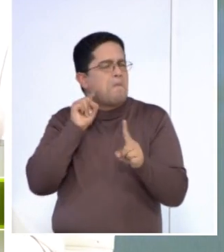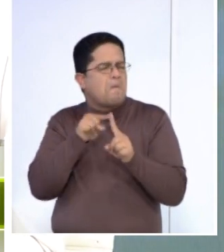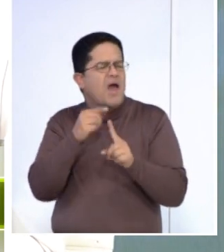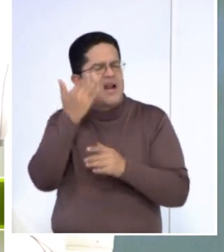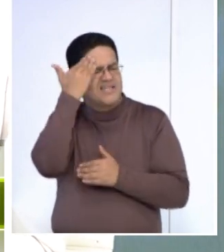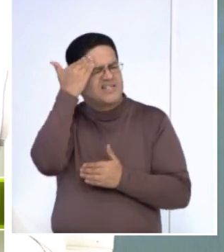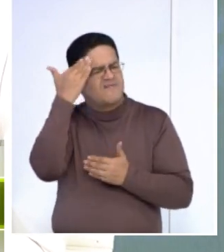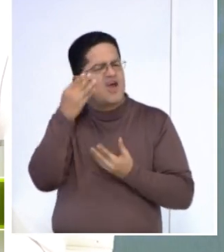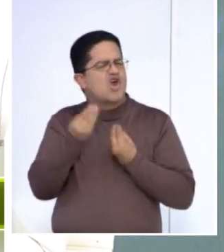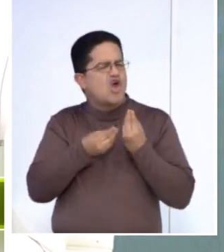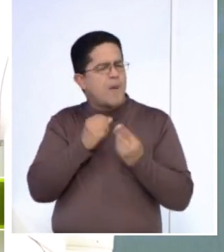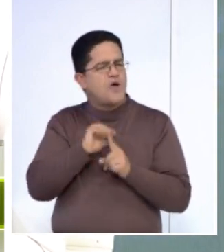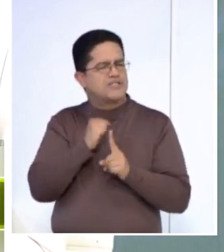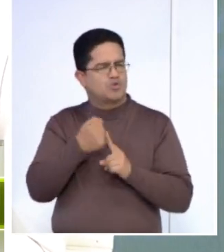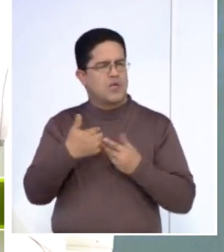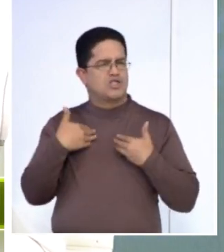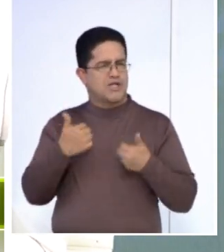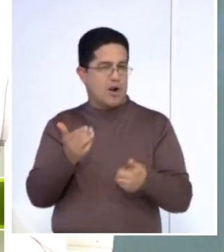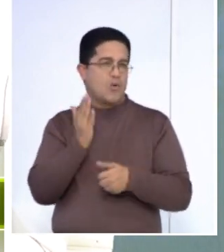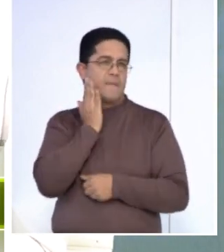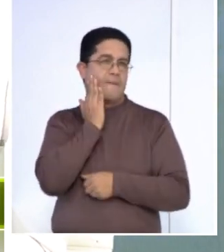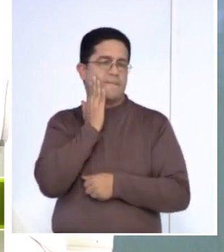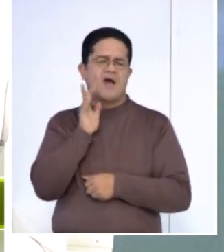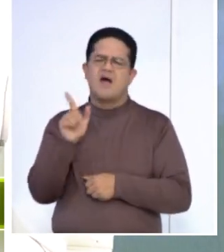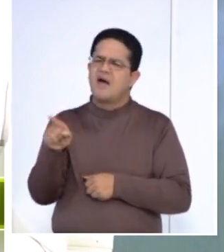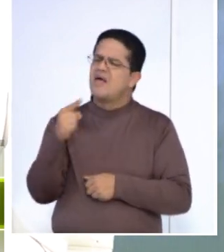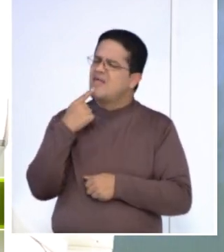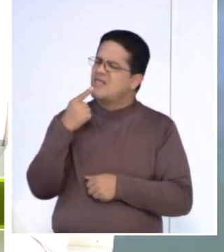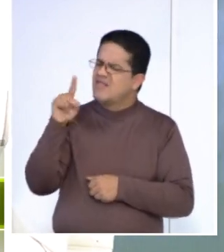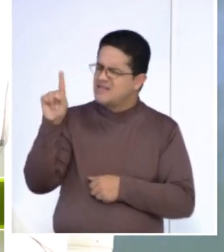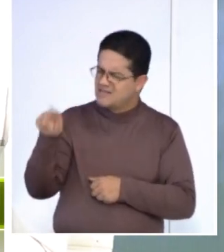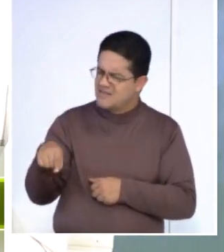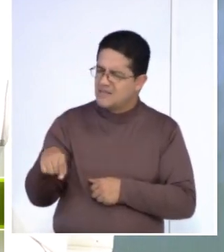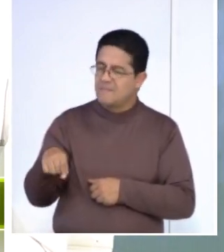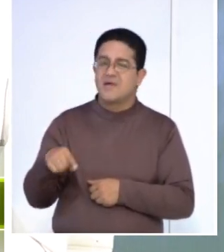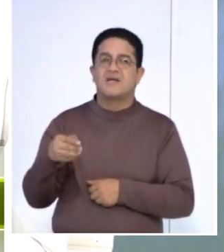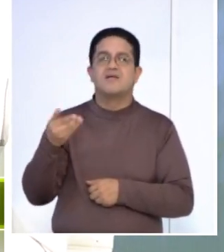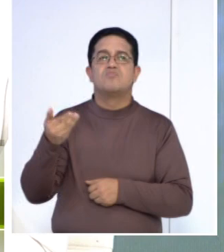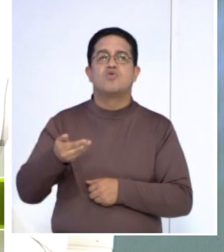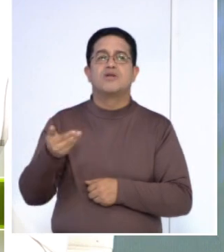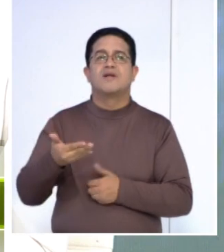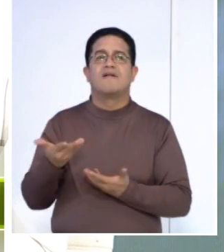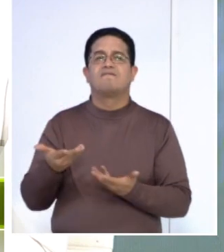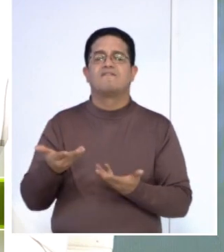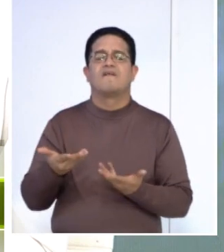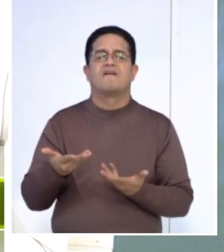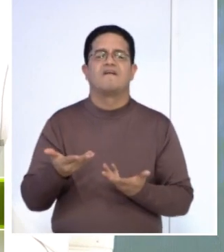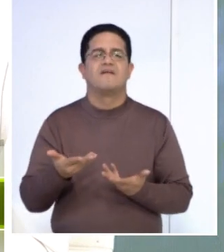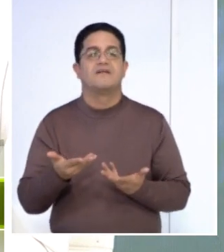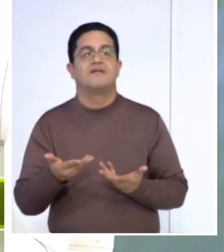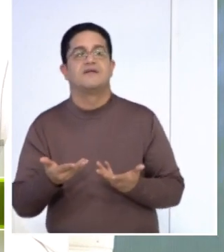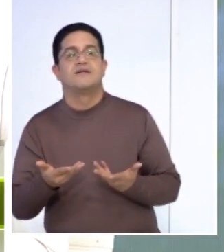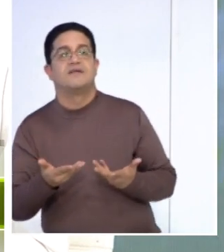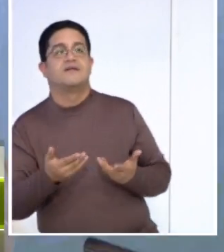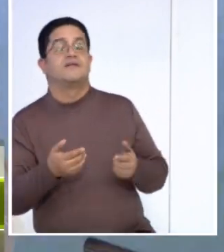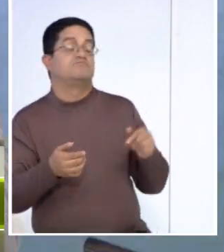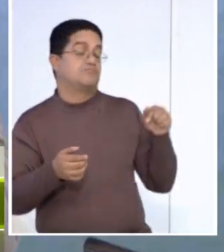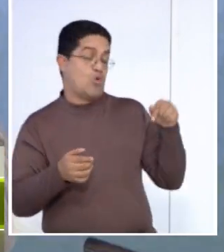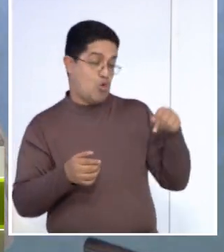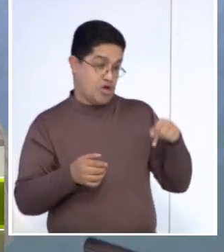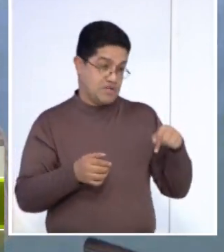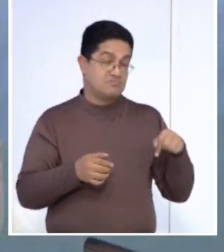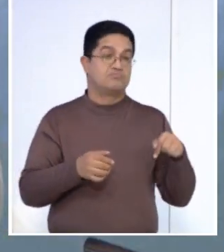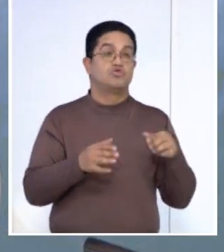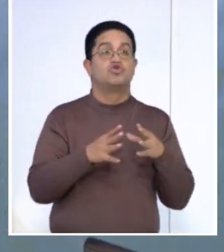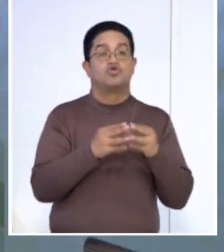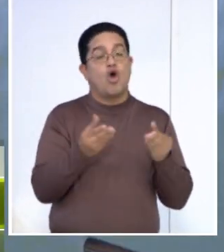salud también de la madre. Es correcto. Doctor, usted nos decía que era importantísimo el diagnóstico. Sí, porque hoy en día afortunadamente creo